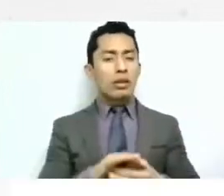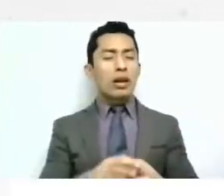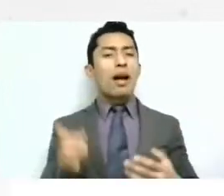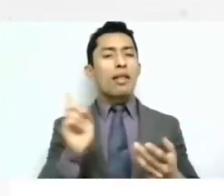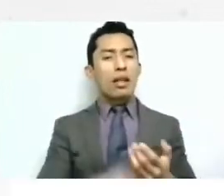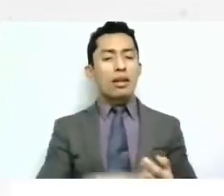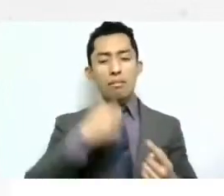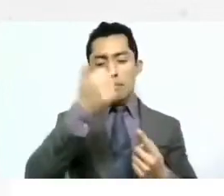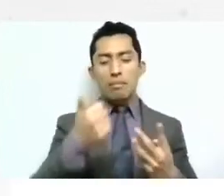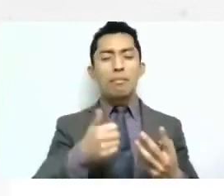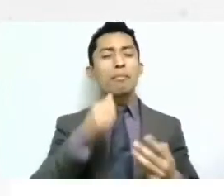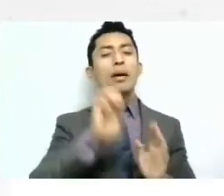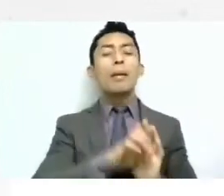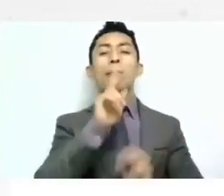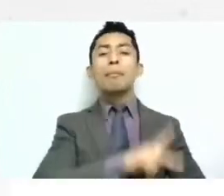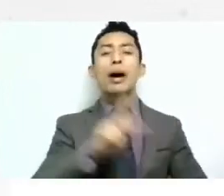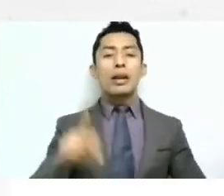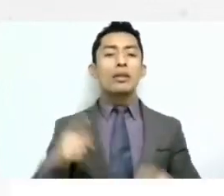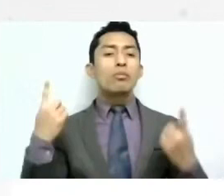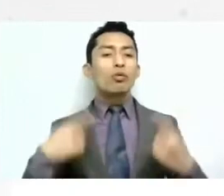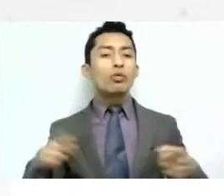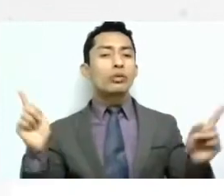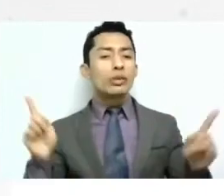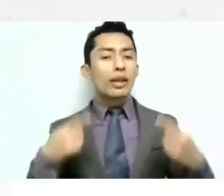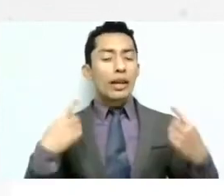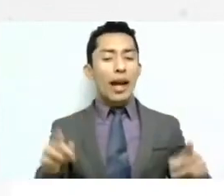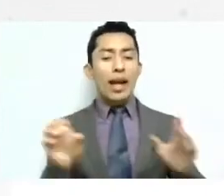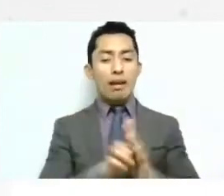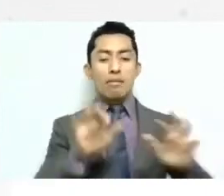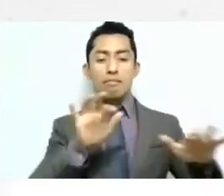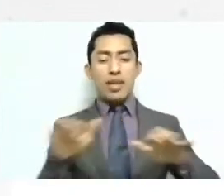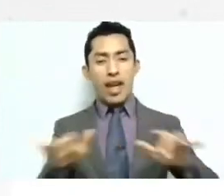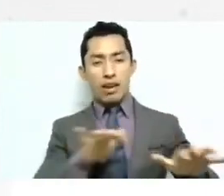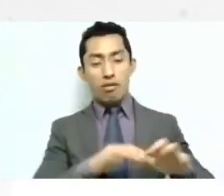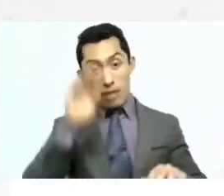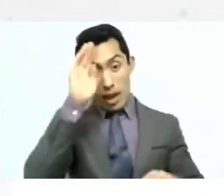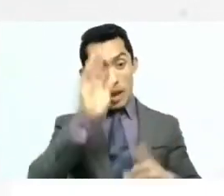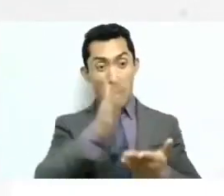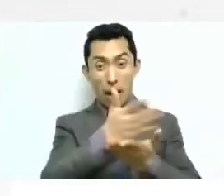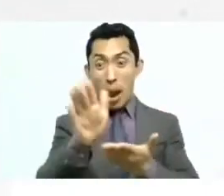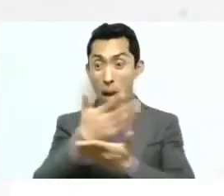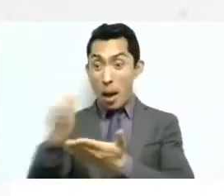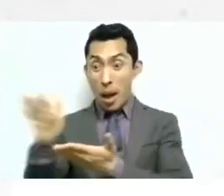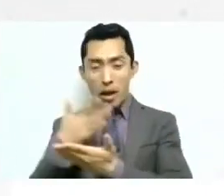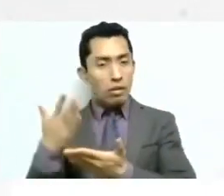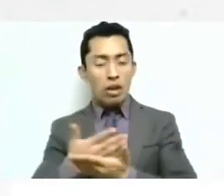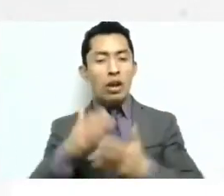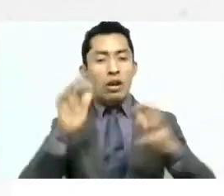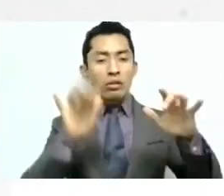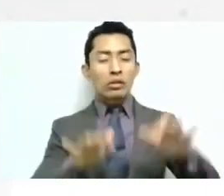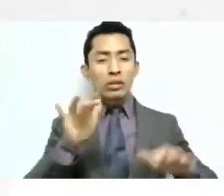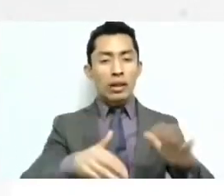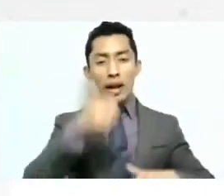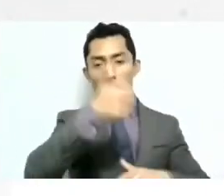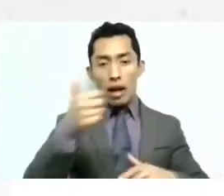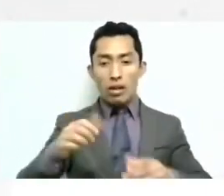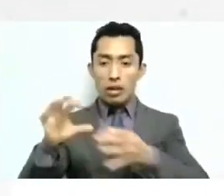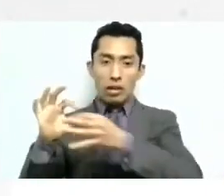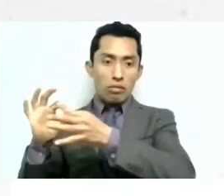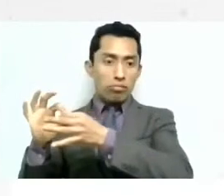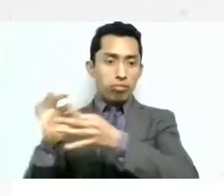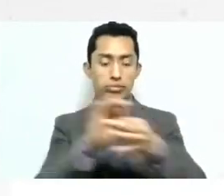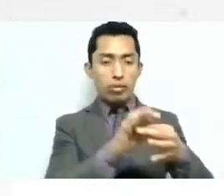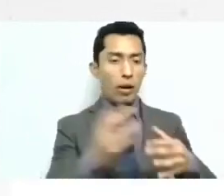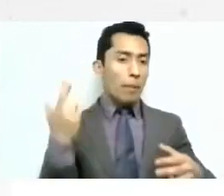piano no la melodía va a ir poco a poco sintonizándose y poco a poco armonizando para